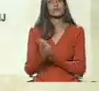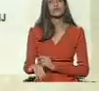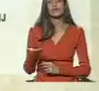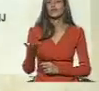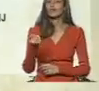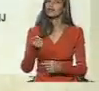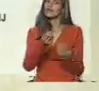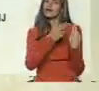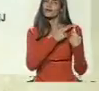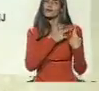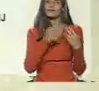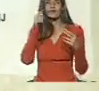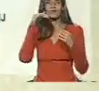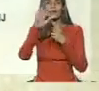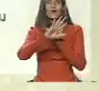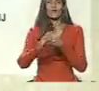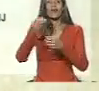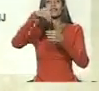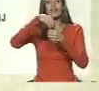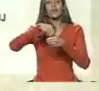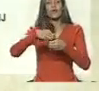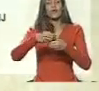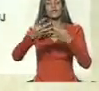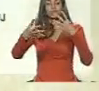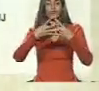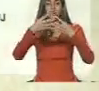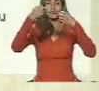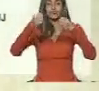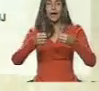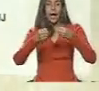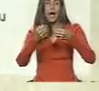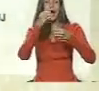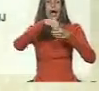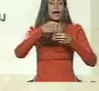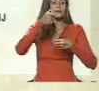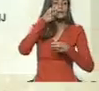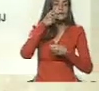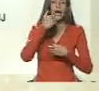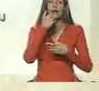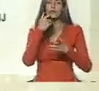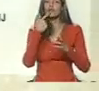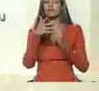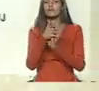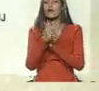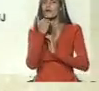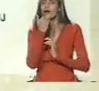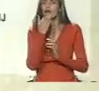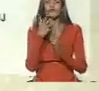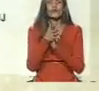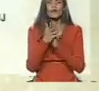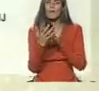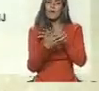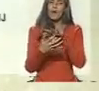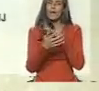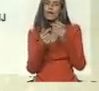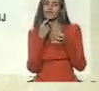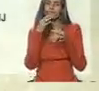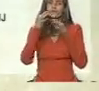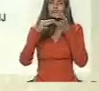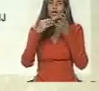importante, lo que es la seguridad dentro de los establecimientos penitenciarios, pues cometan arbitrariedades o algún tipo de irregularidad